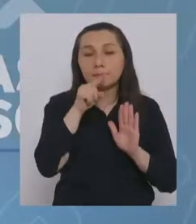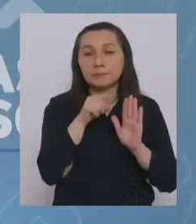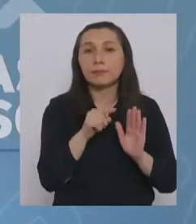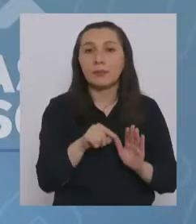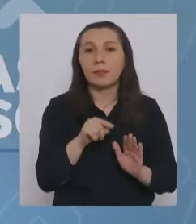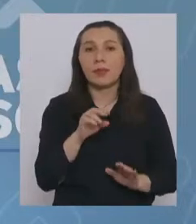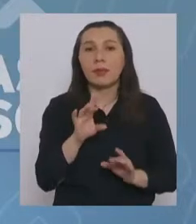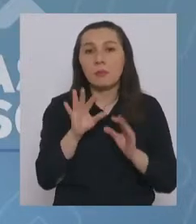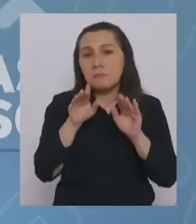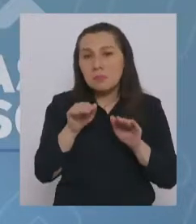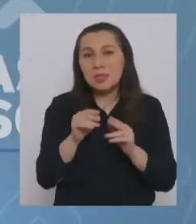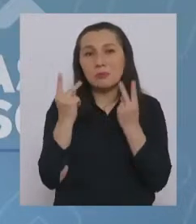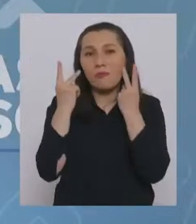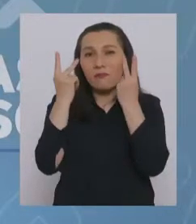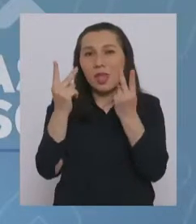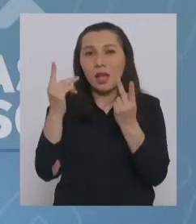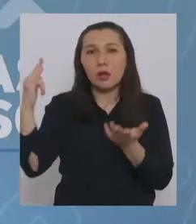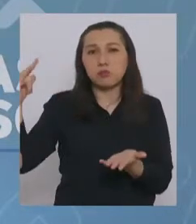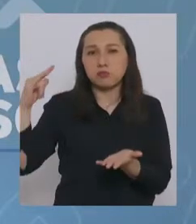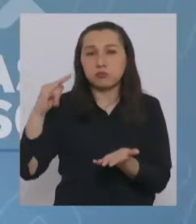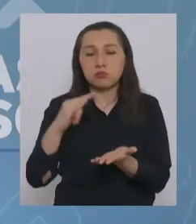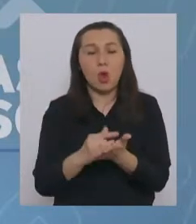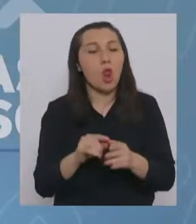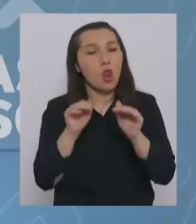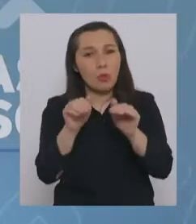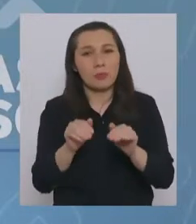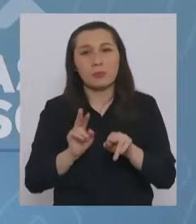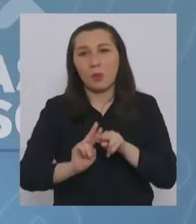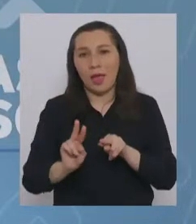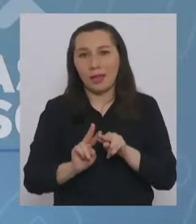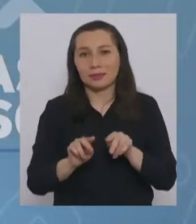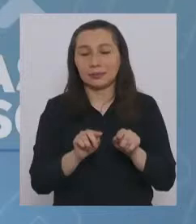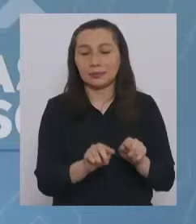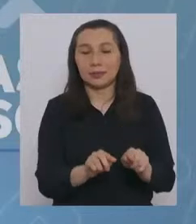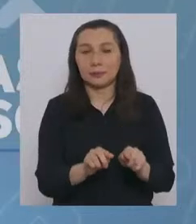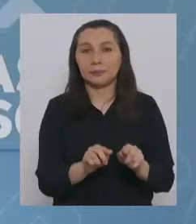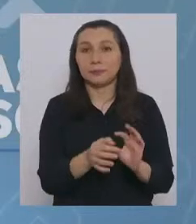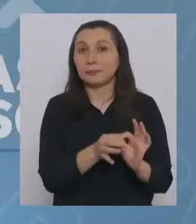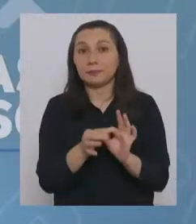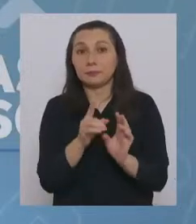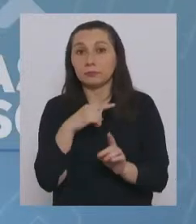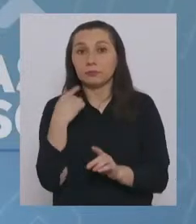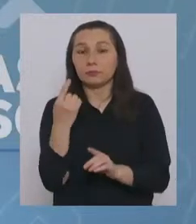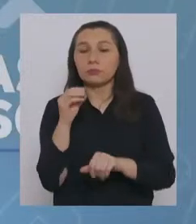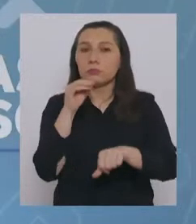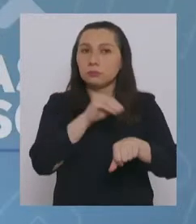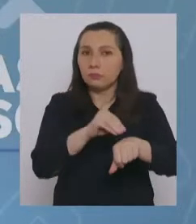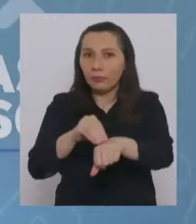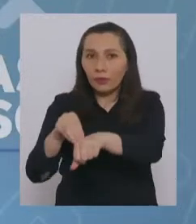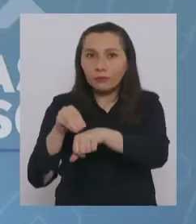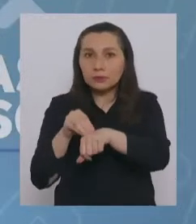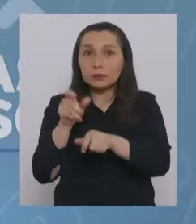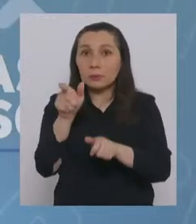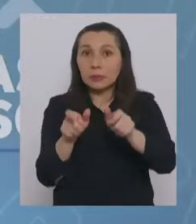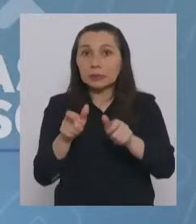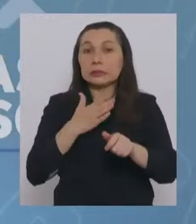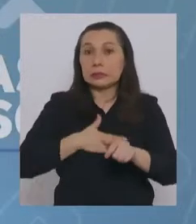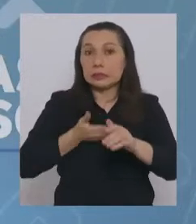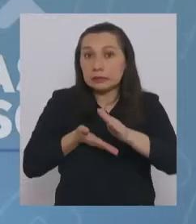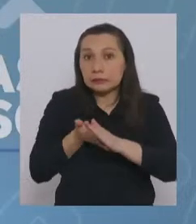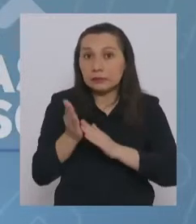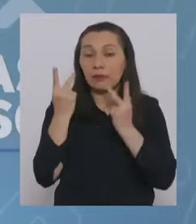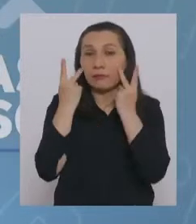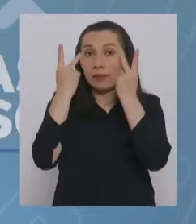a cabo actualmente con los viajeros que ingresan vía aérea al país. Es decir, nosotros estamos advirtiendo a todos los que van a viajar